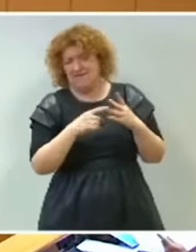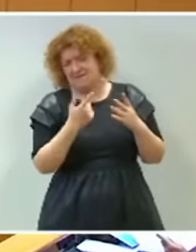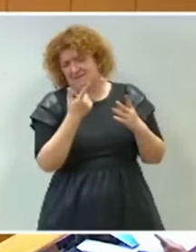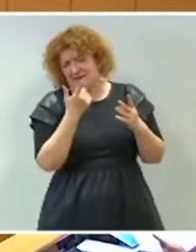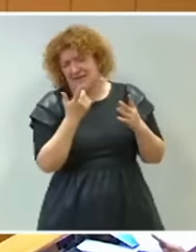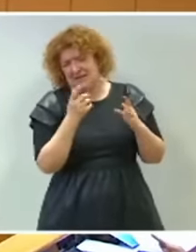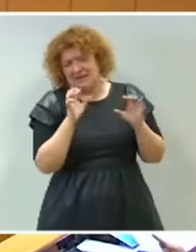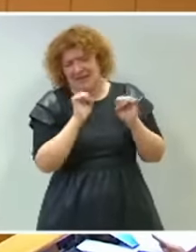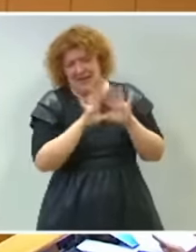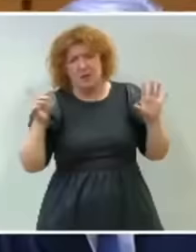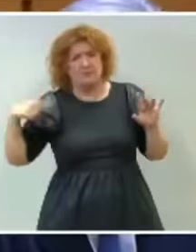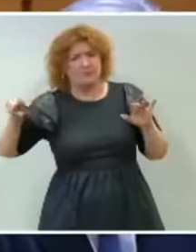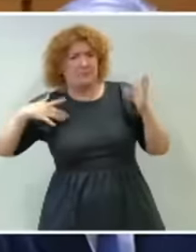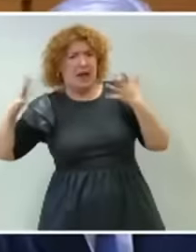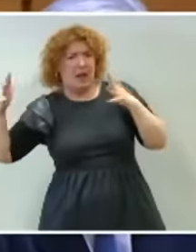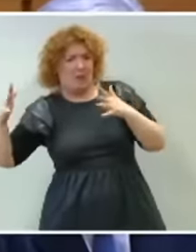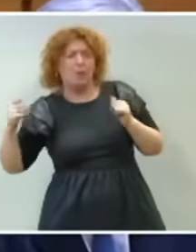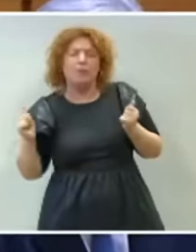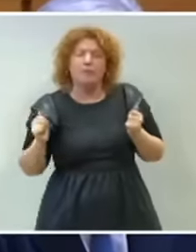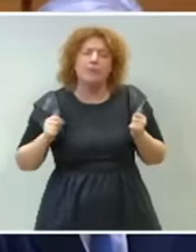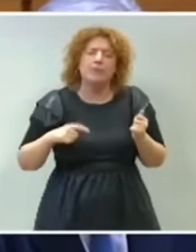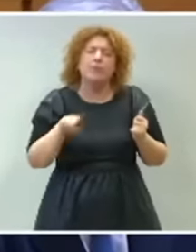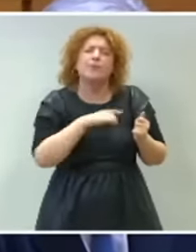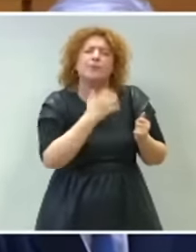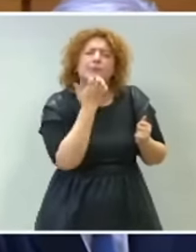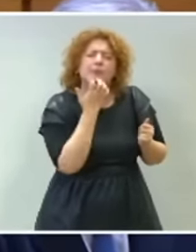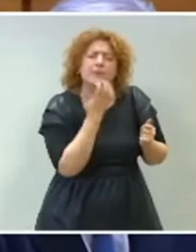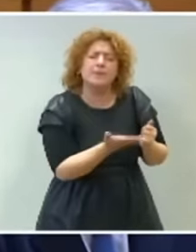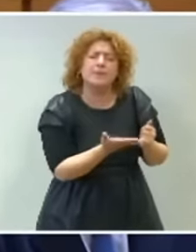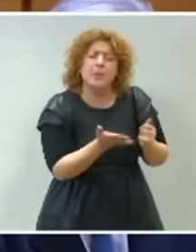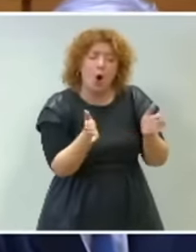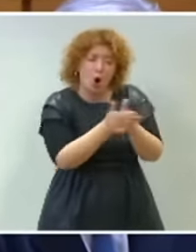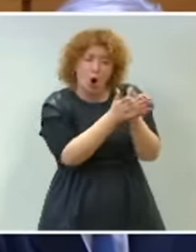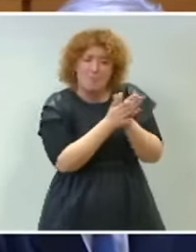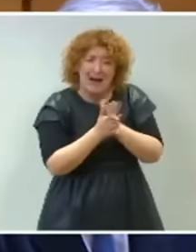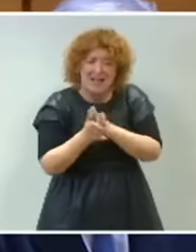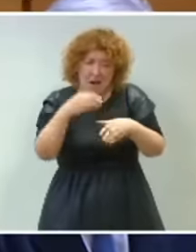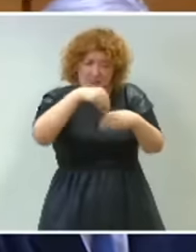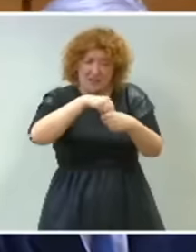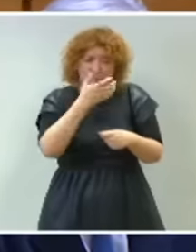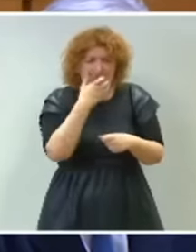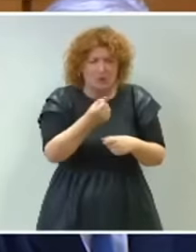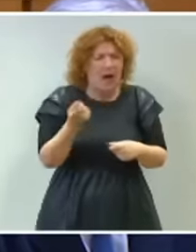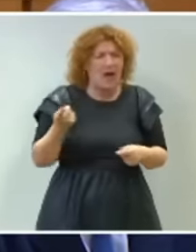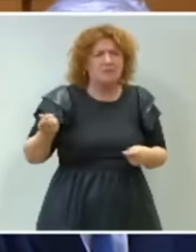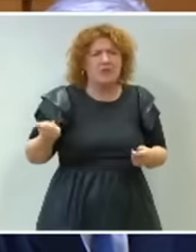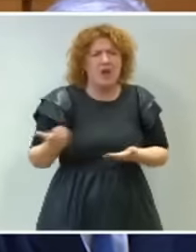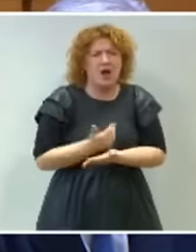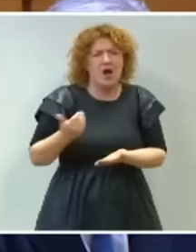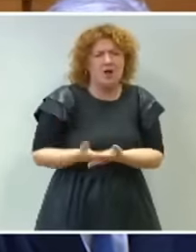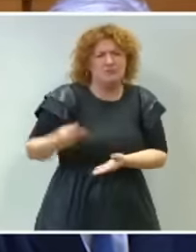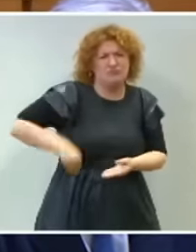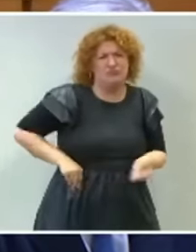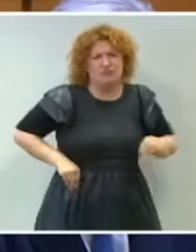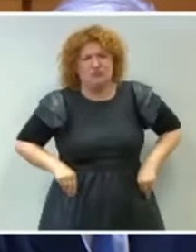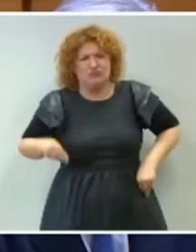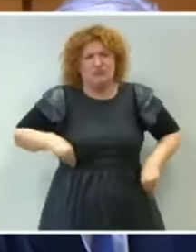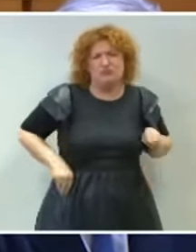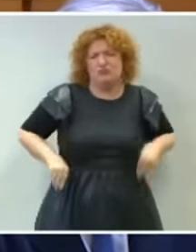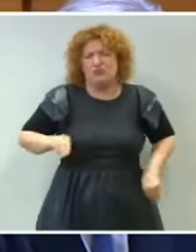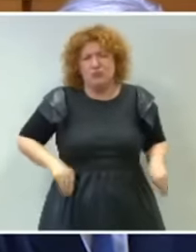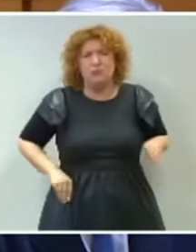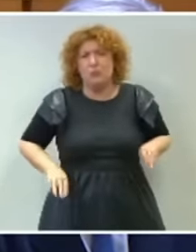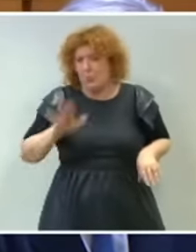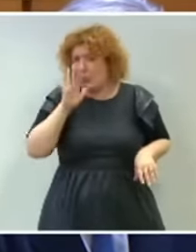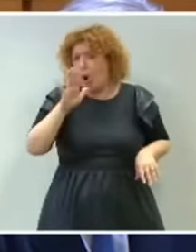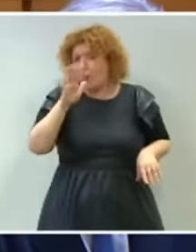Primero, ¿cuándo supo que sus compañeros de partido se llenaban los bolsillos por mordidas en contratos de